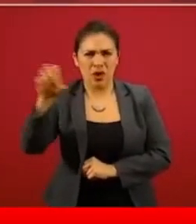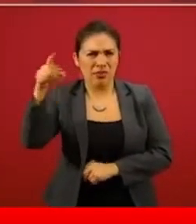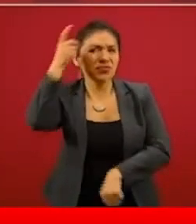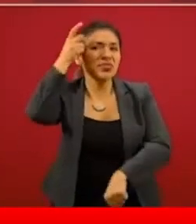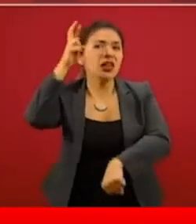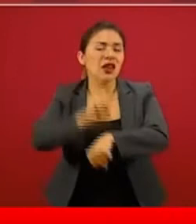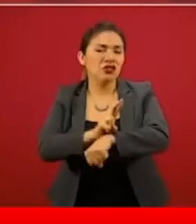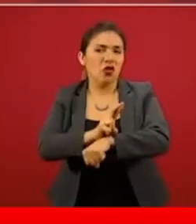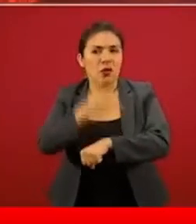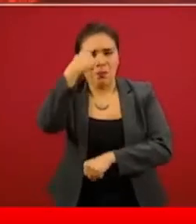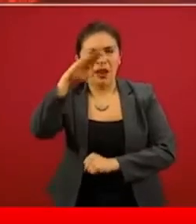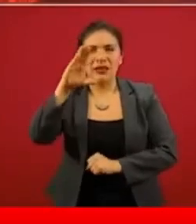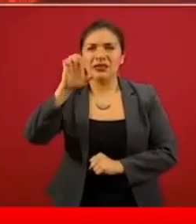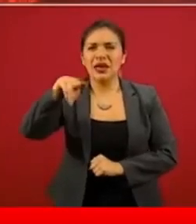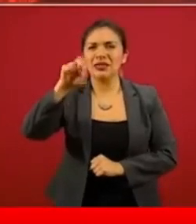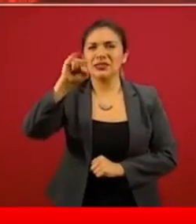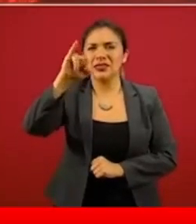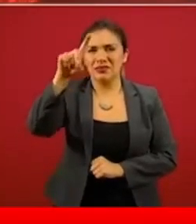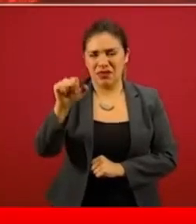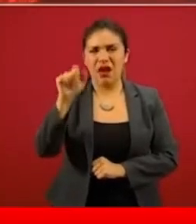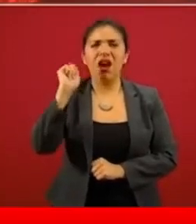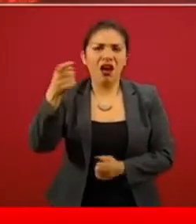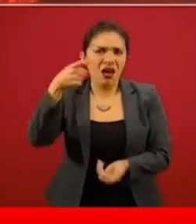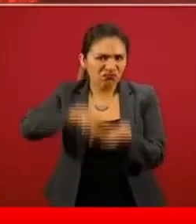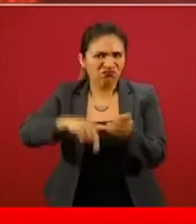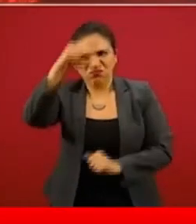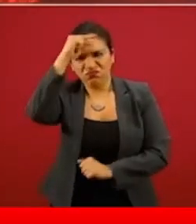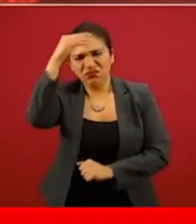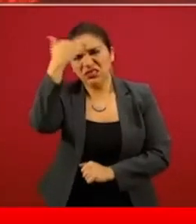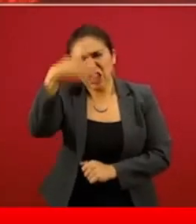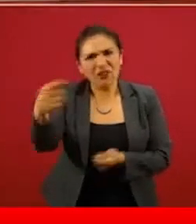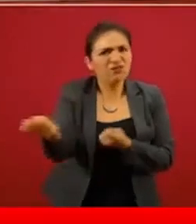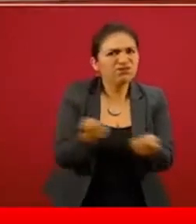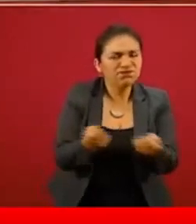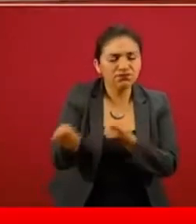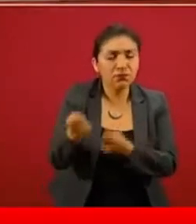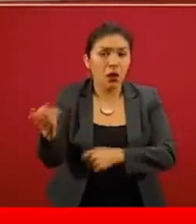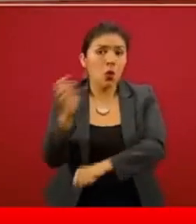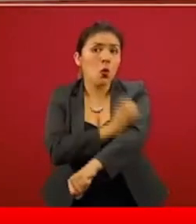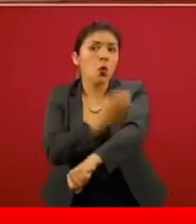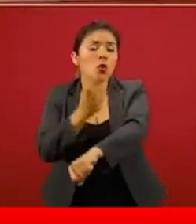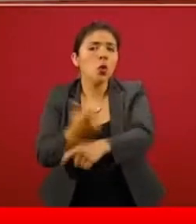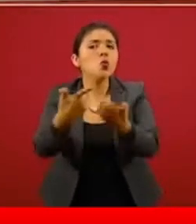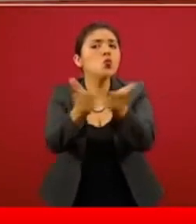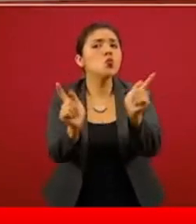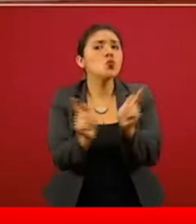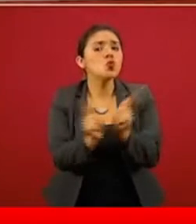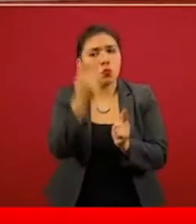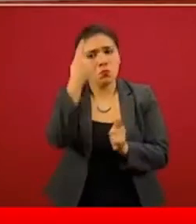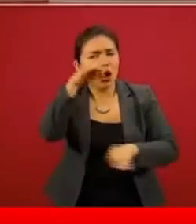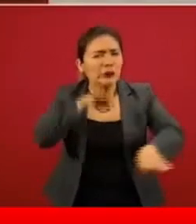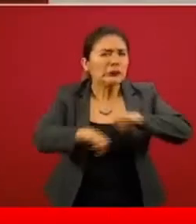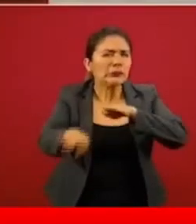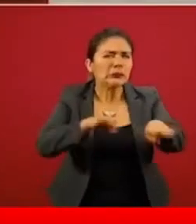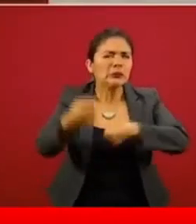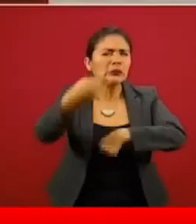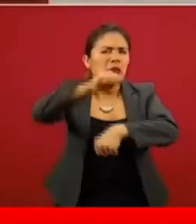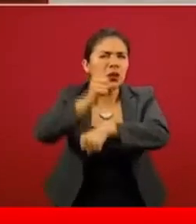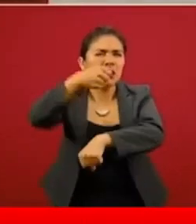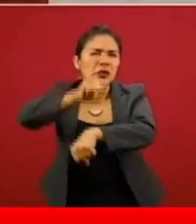la directora general de Sencida, es infectóloga, es internista y coordinó un grupo técnico que trabajó durante varias semanas